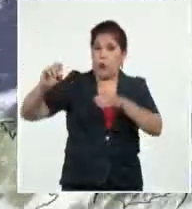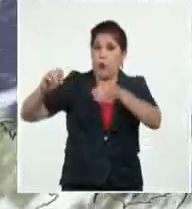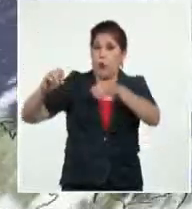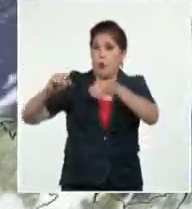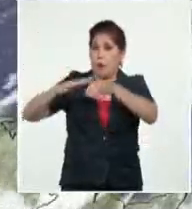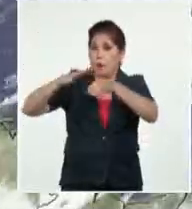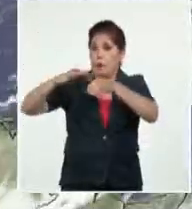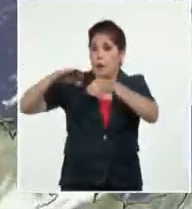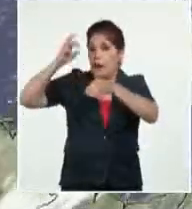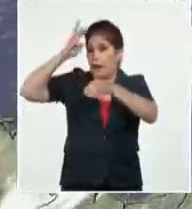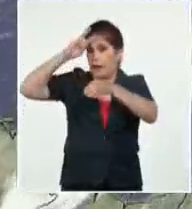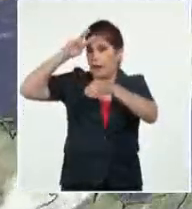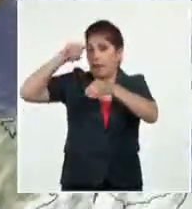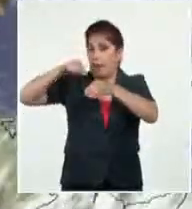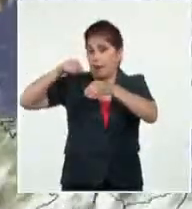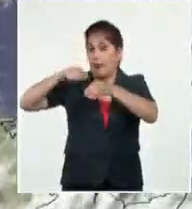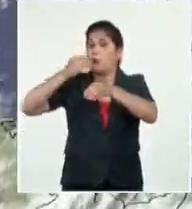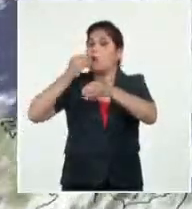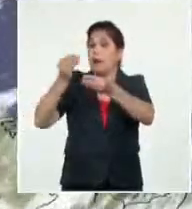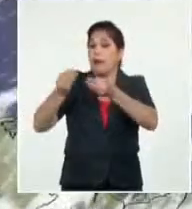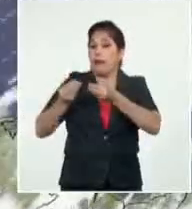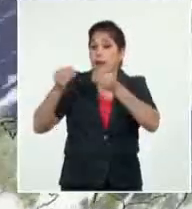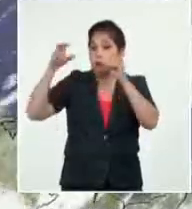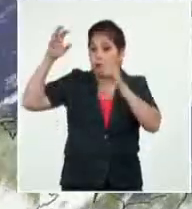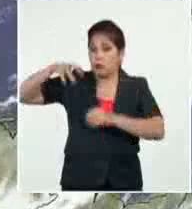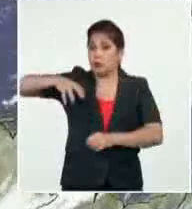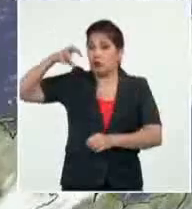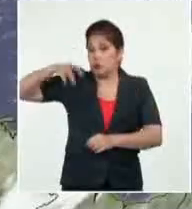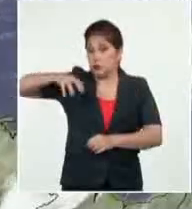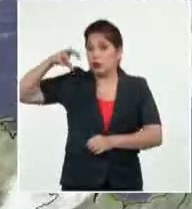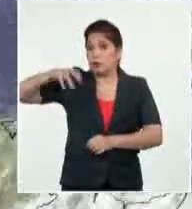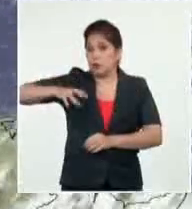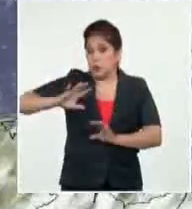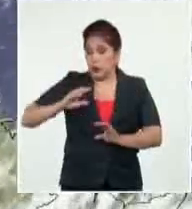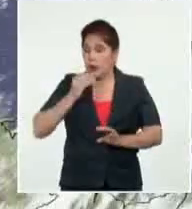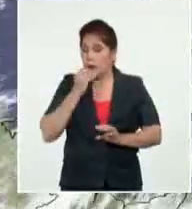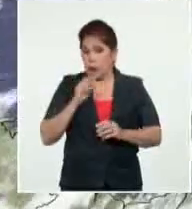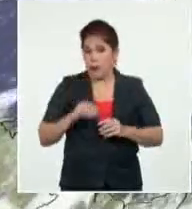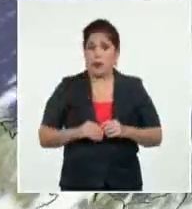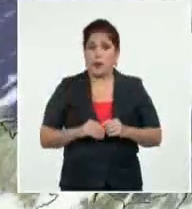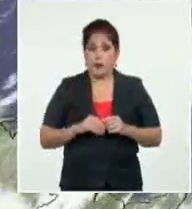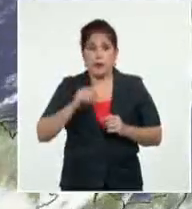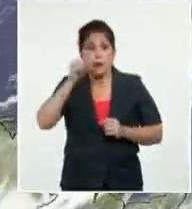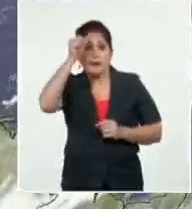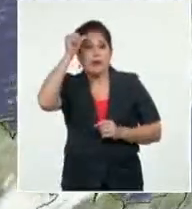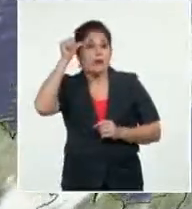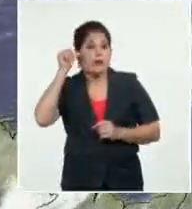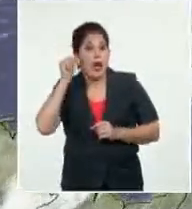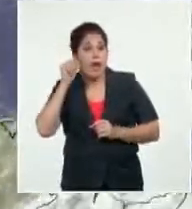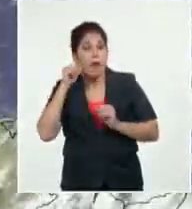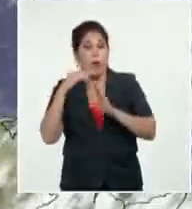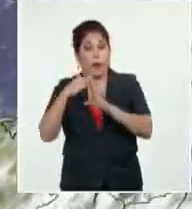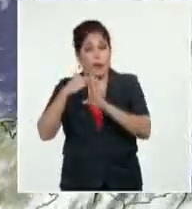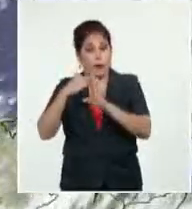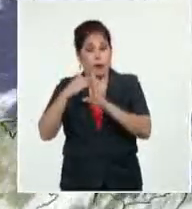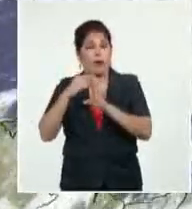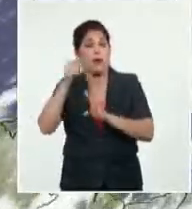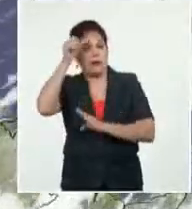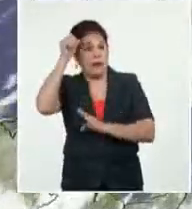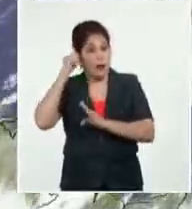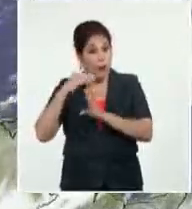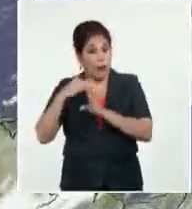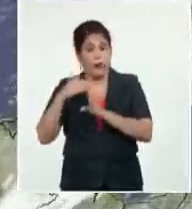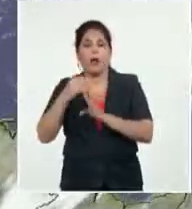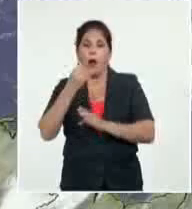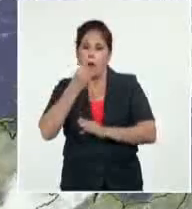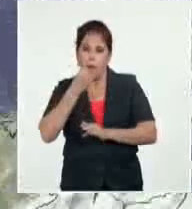la prefrontal activa. Pudiera dejar lluvias ya en la segunda mitad del sábado sobre el archipiélago cubano, principalmente en